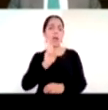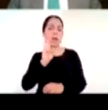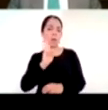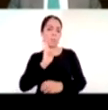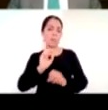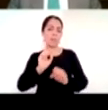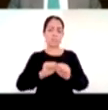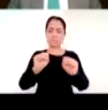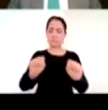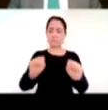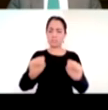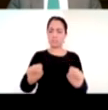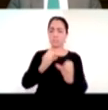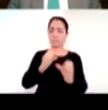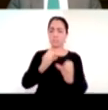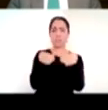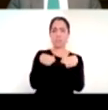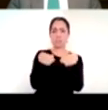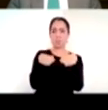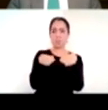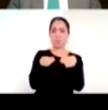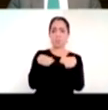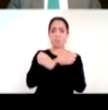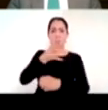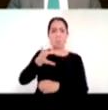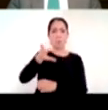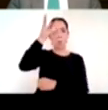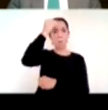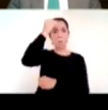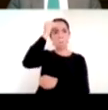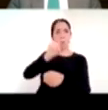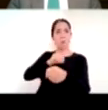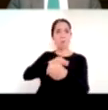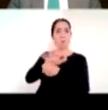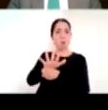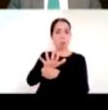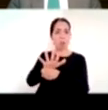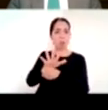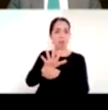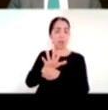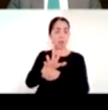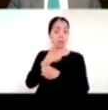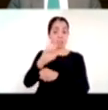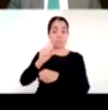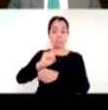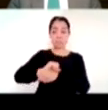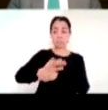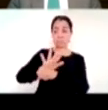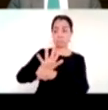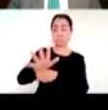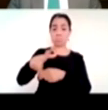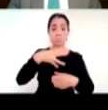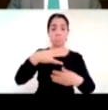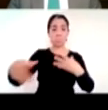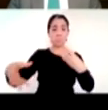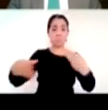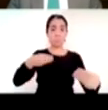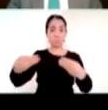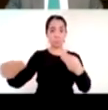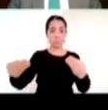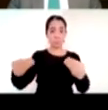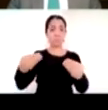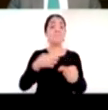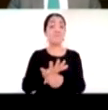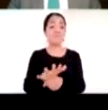pandemia y le trajo una palabra confianza confianza en medio de un